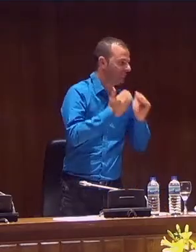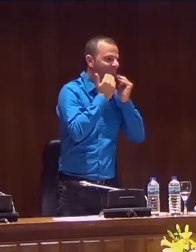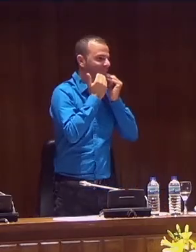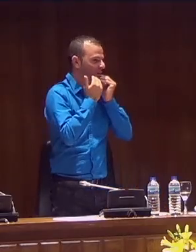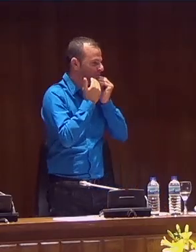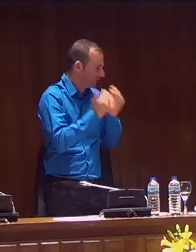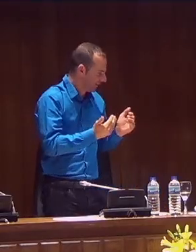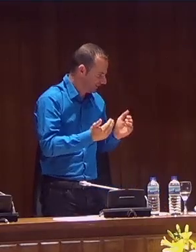Muchas gracias.